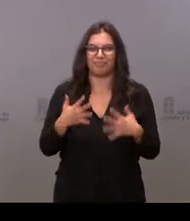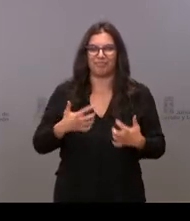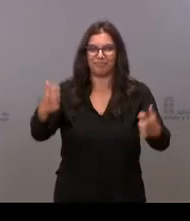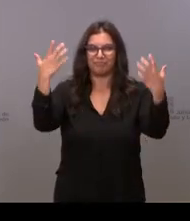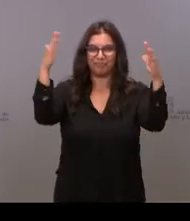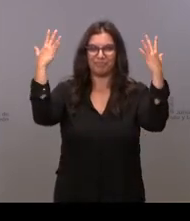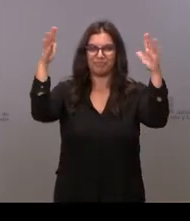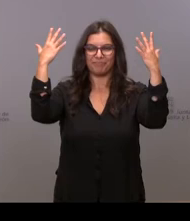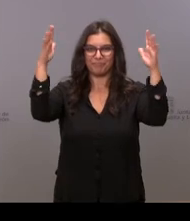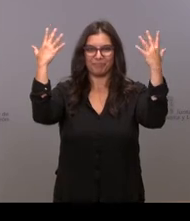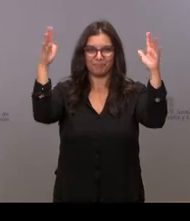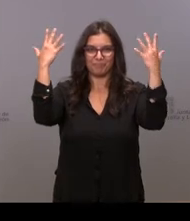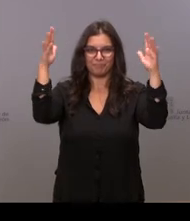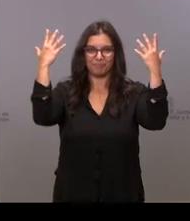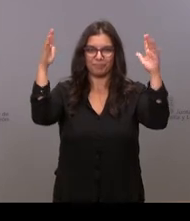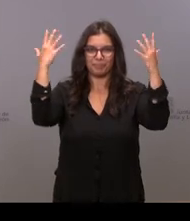Nada, muchas gracias.